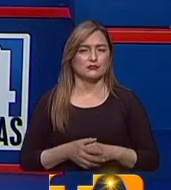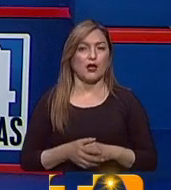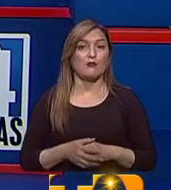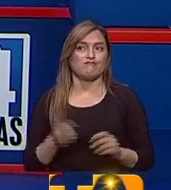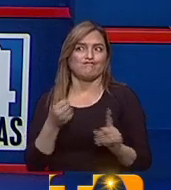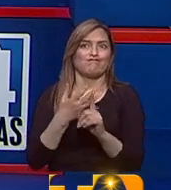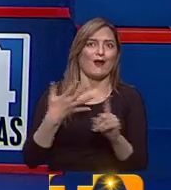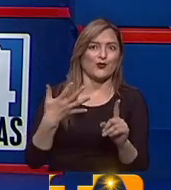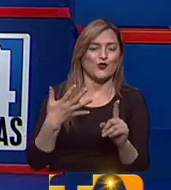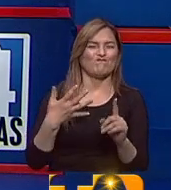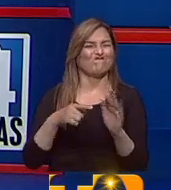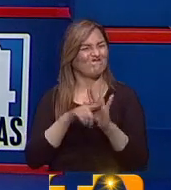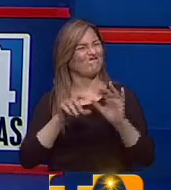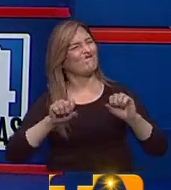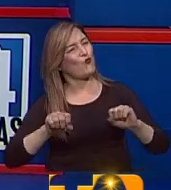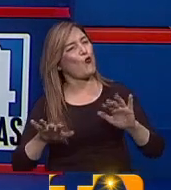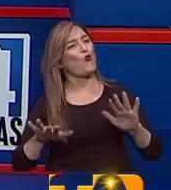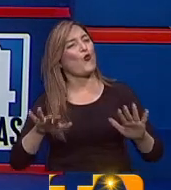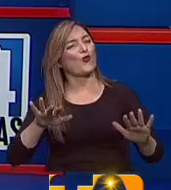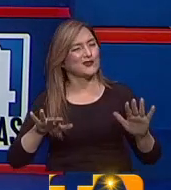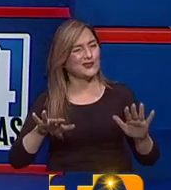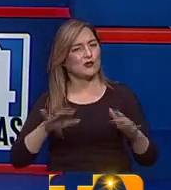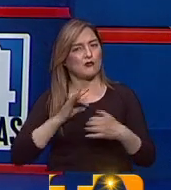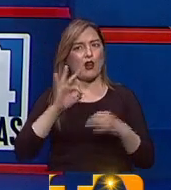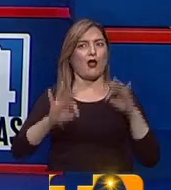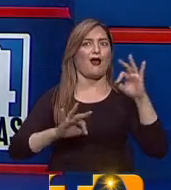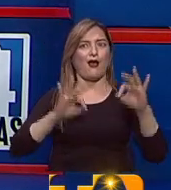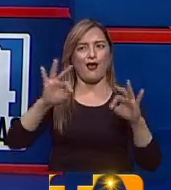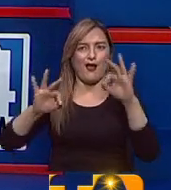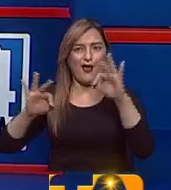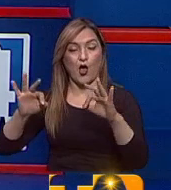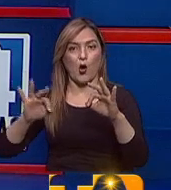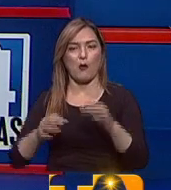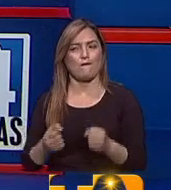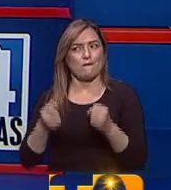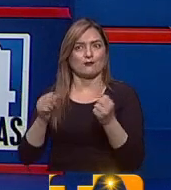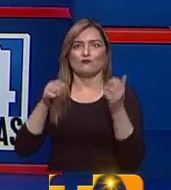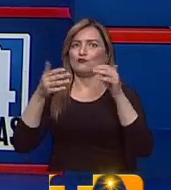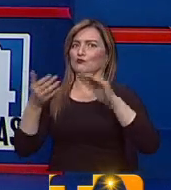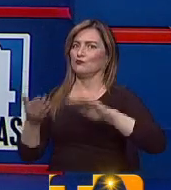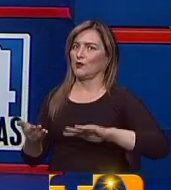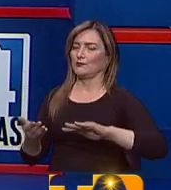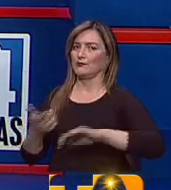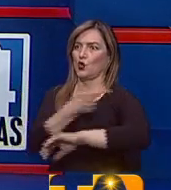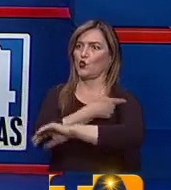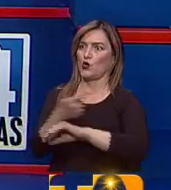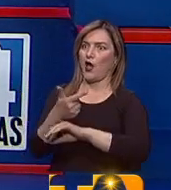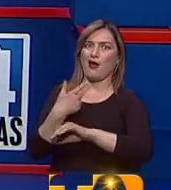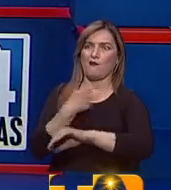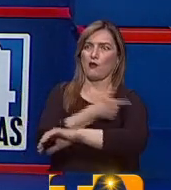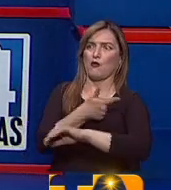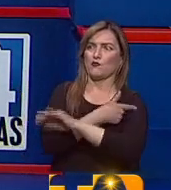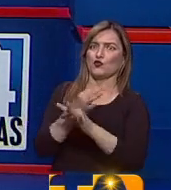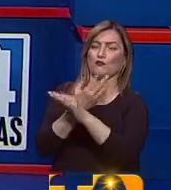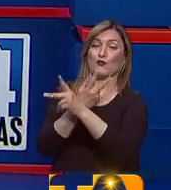comportamiento que puede ser mayor propagación, mayor letalidad o tal vez la evasión de las vacunas. Por ahora nosotros